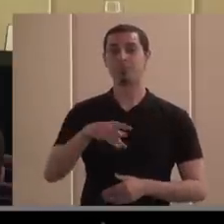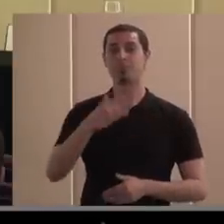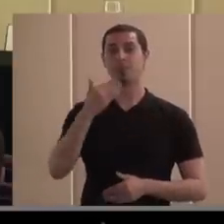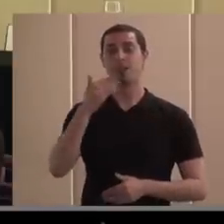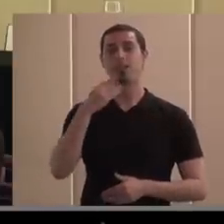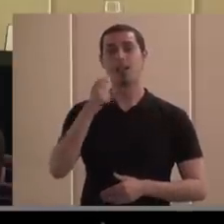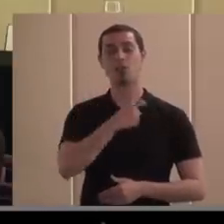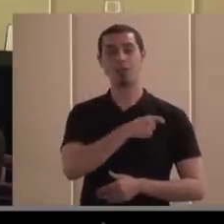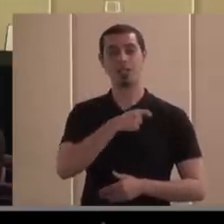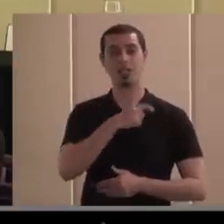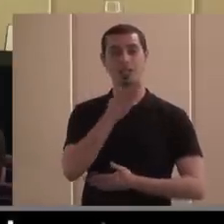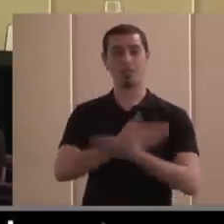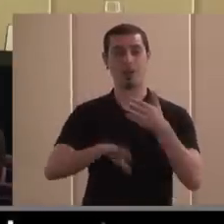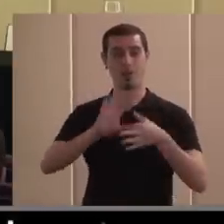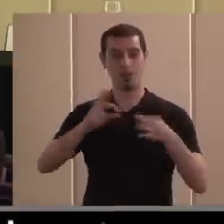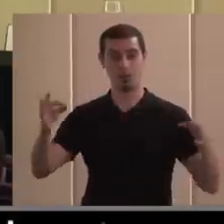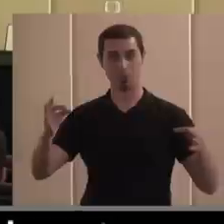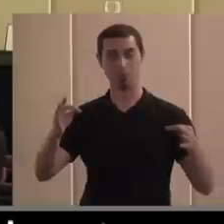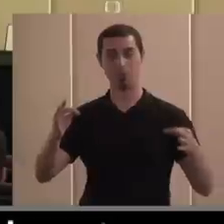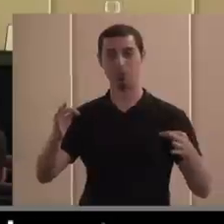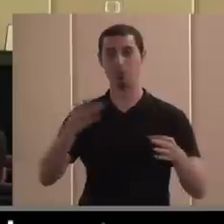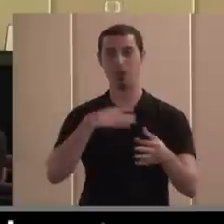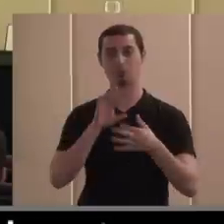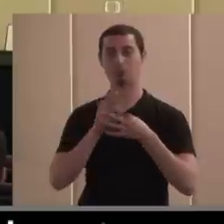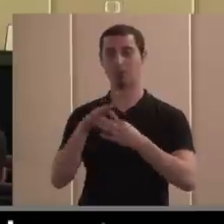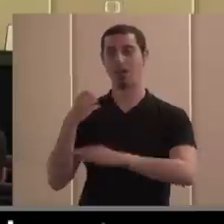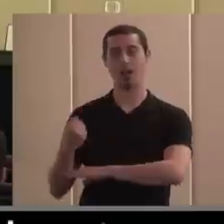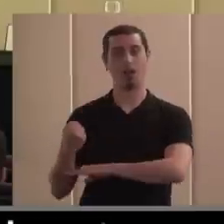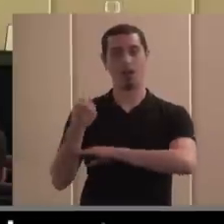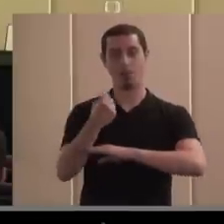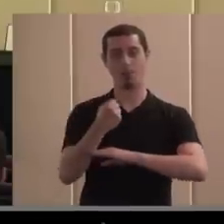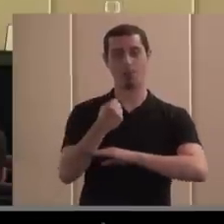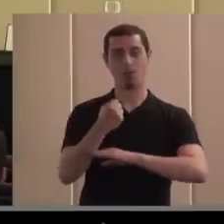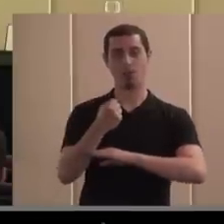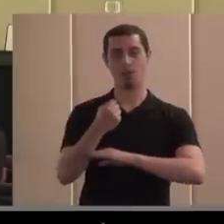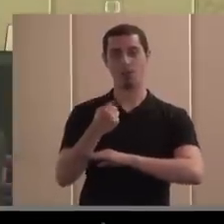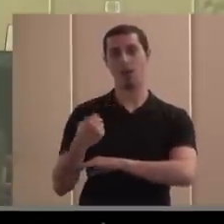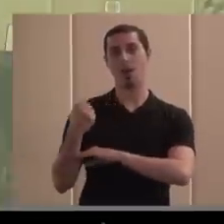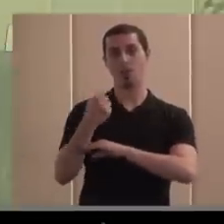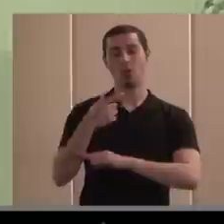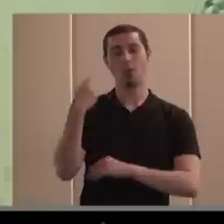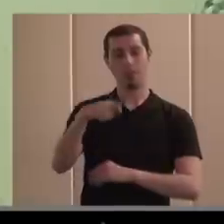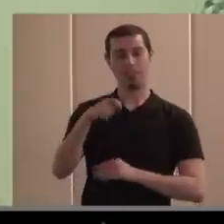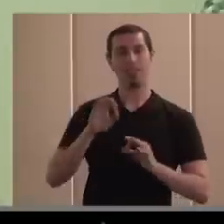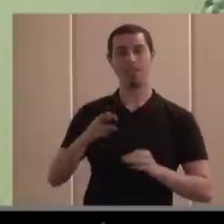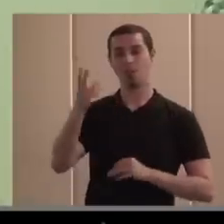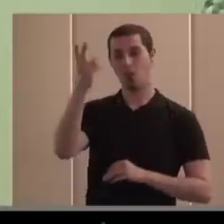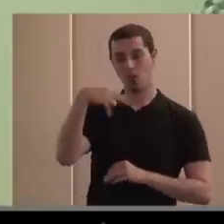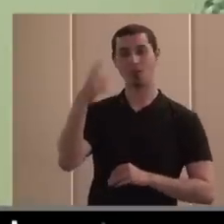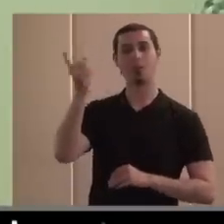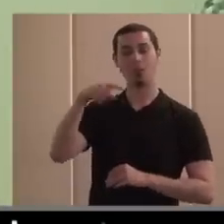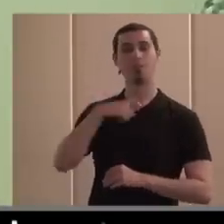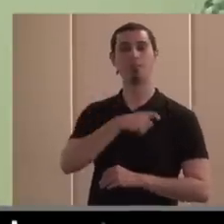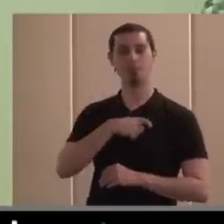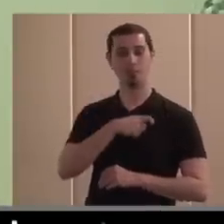comité paralímpico todo lo que tiene que ver con el apoyo también a la actividad del comité paralímpico el presidente de la ONCE es presidente del comité